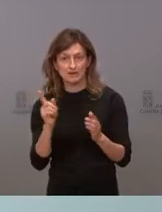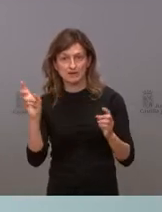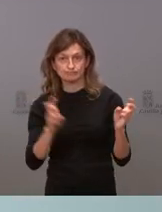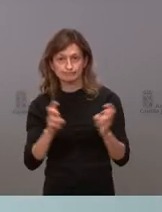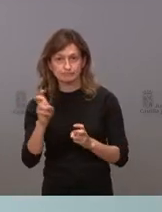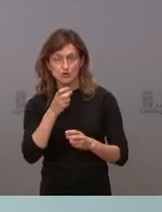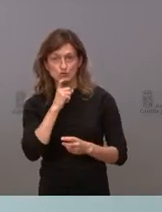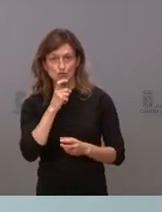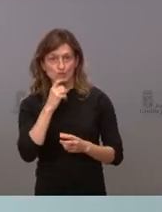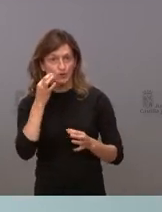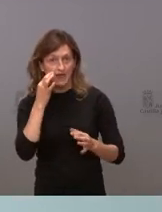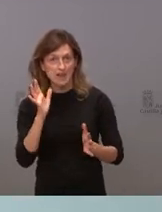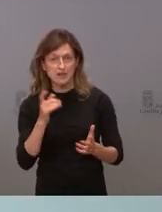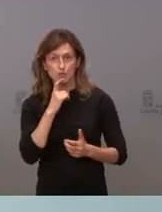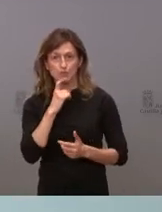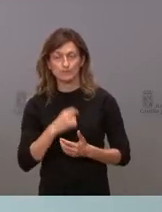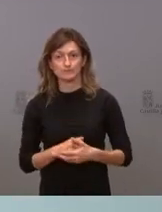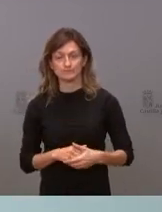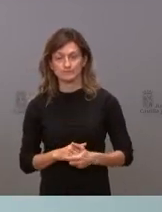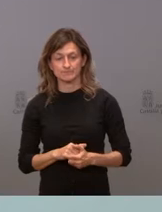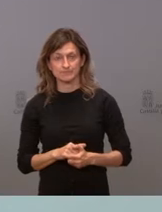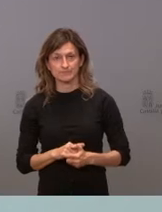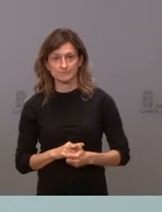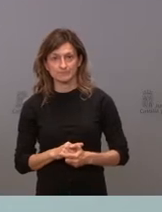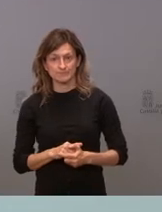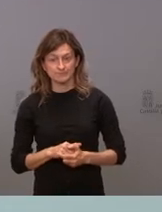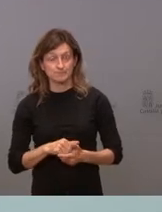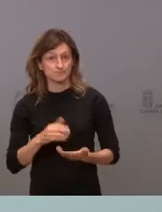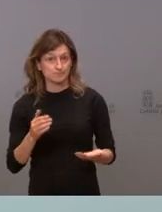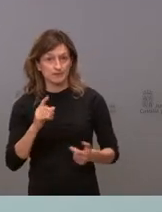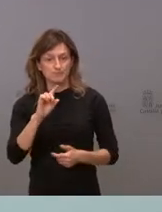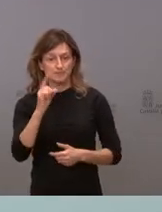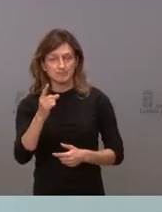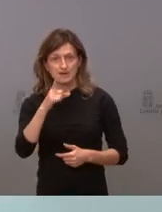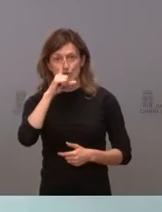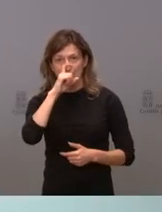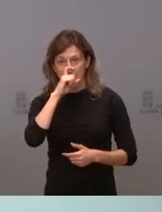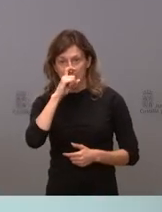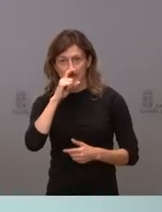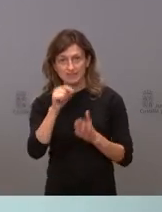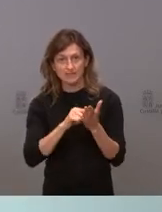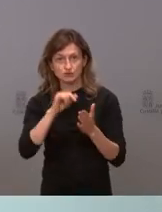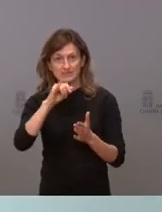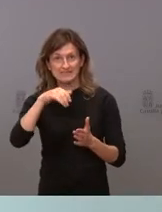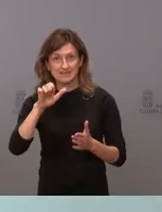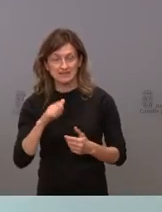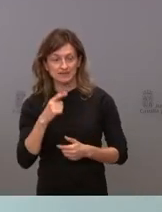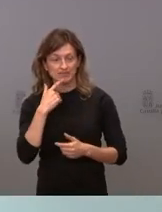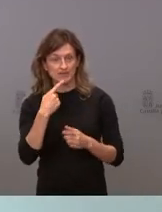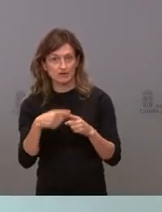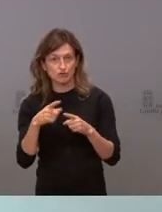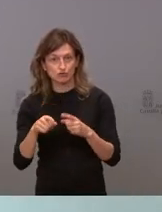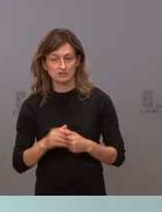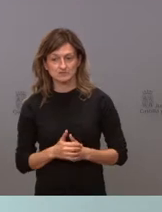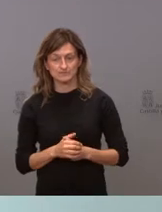que ustedes han dicho sea una realidad. Bueno, lo primero que hay que recordar, los datos del INE dicen muchas cosas. Dicen que